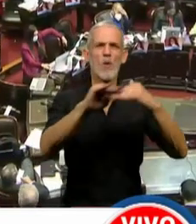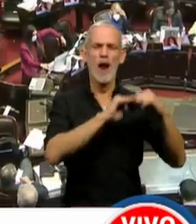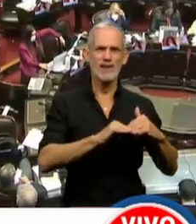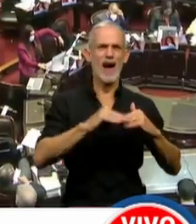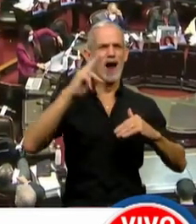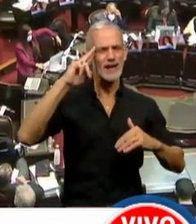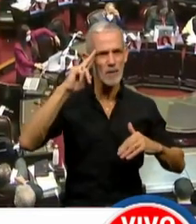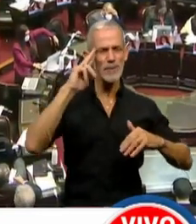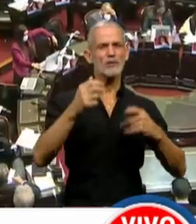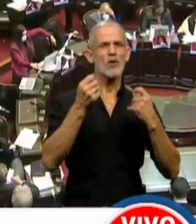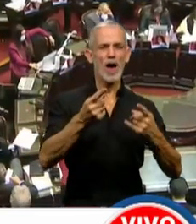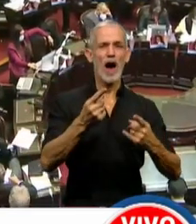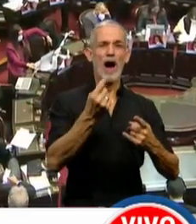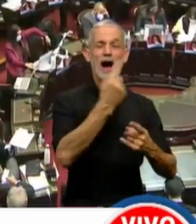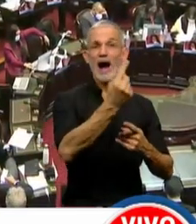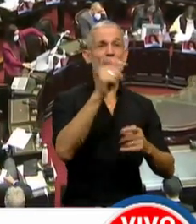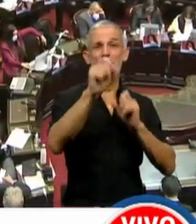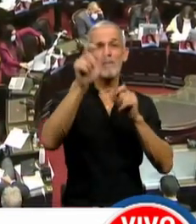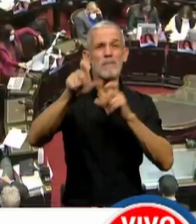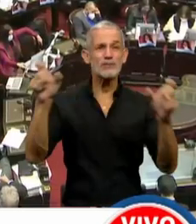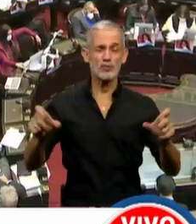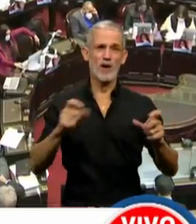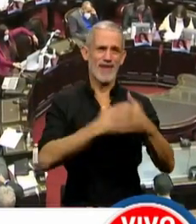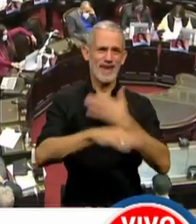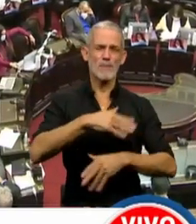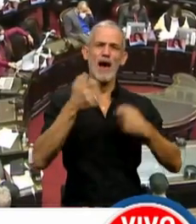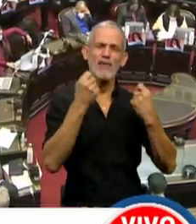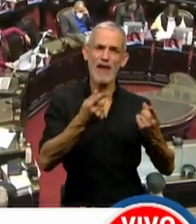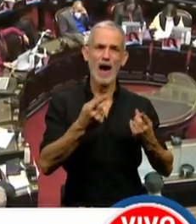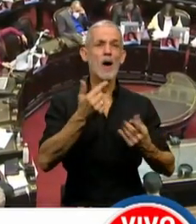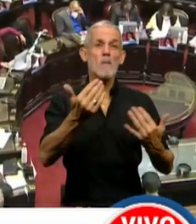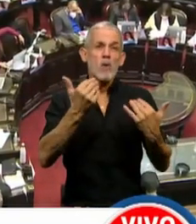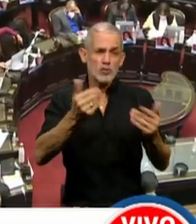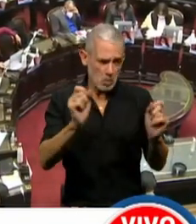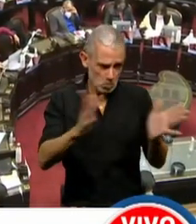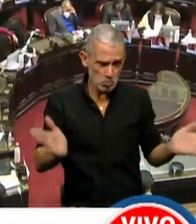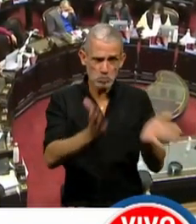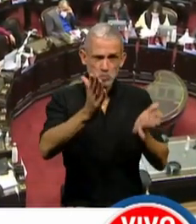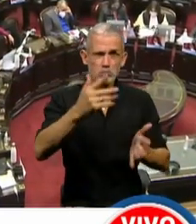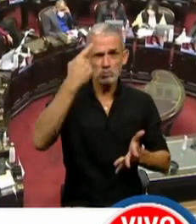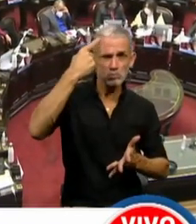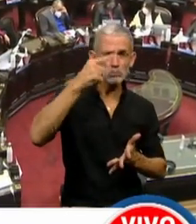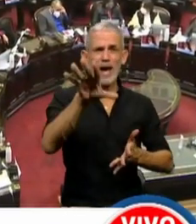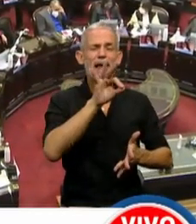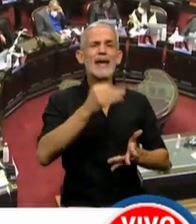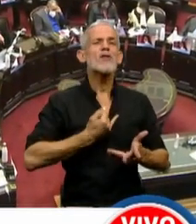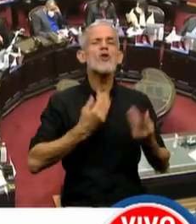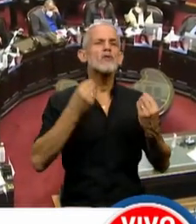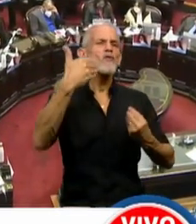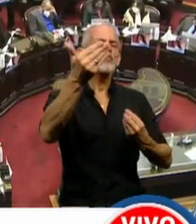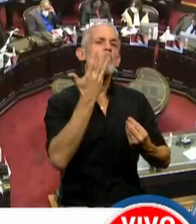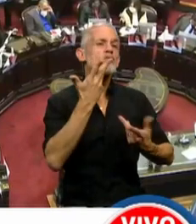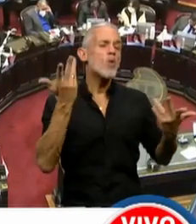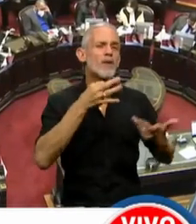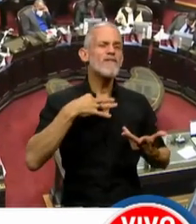de permitir a cada persona con discapacidad esa capacidad propia de elegir y saber a dónde quiere ir. Así que,